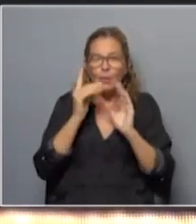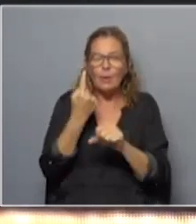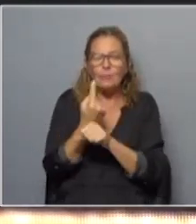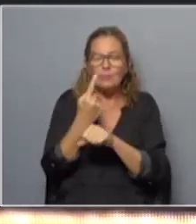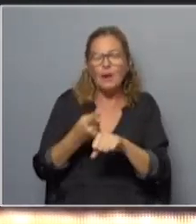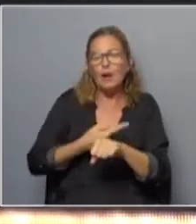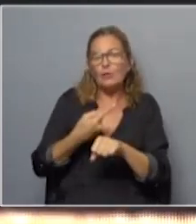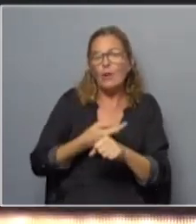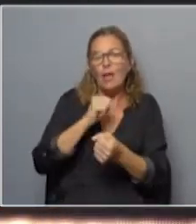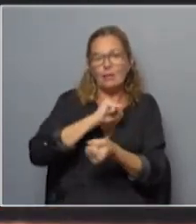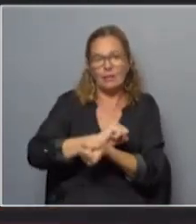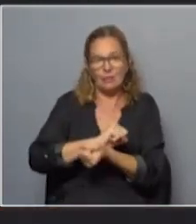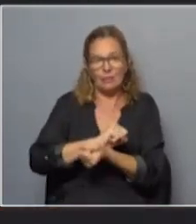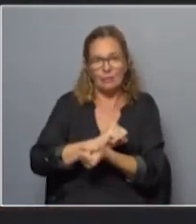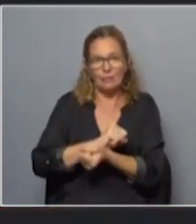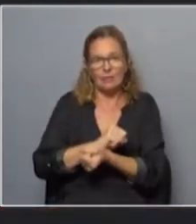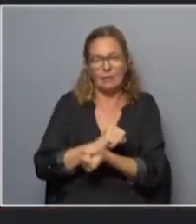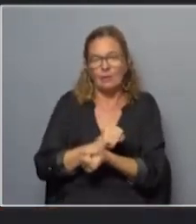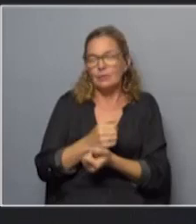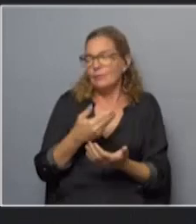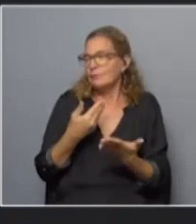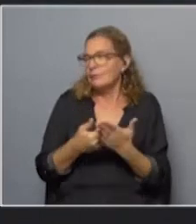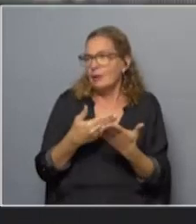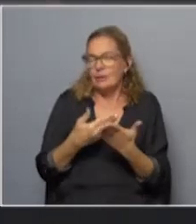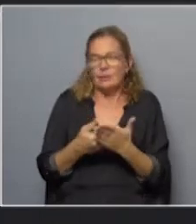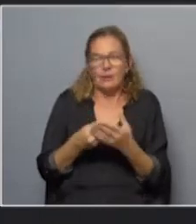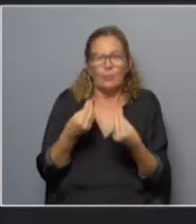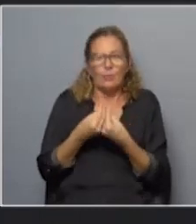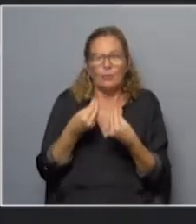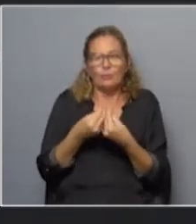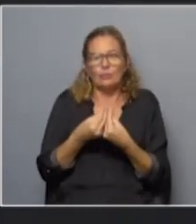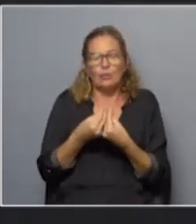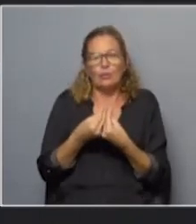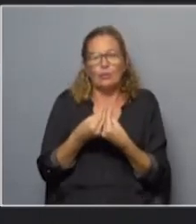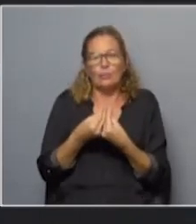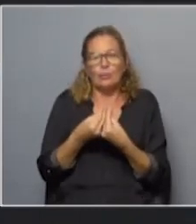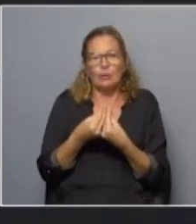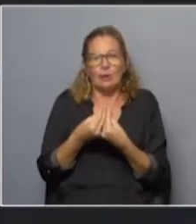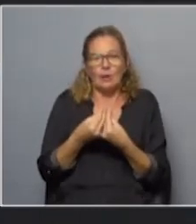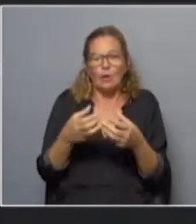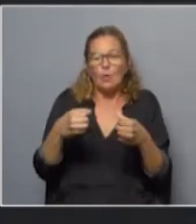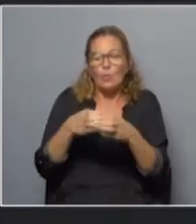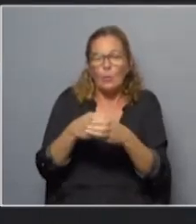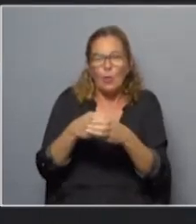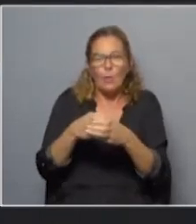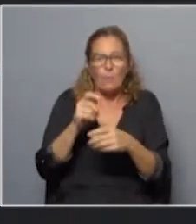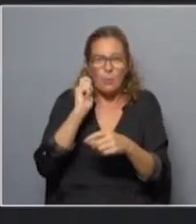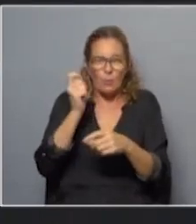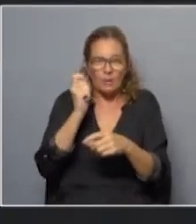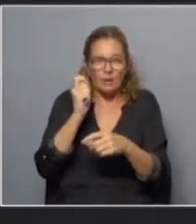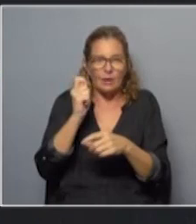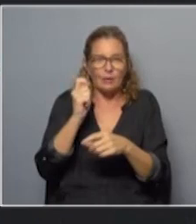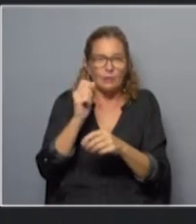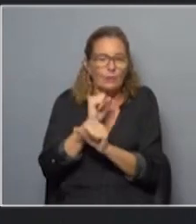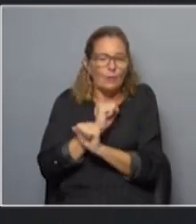horas de la detención. Esto hay un gran inconveniente porque nosotros, la Defensoría Pública, no está en